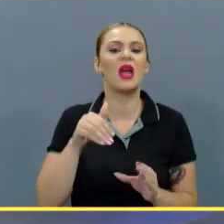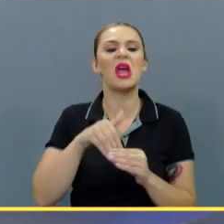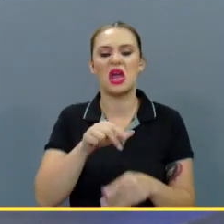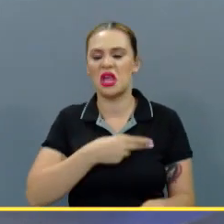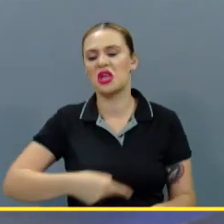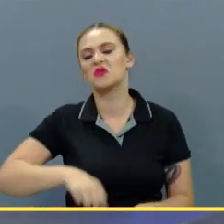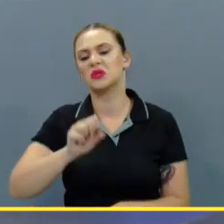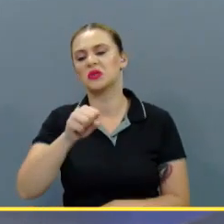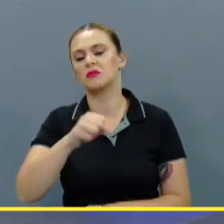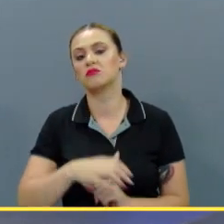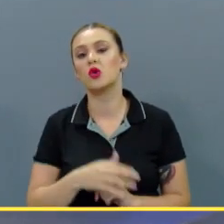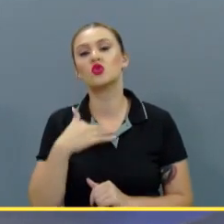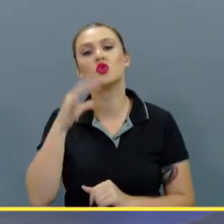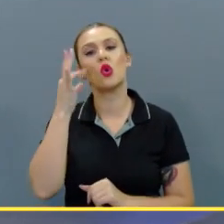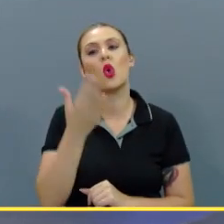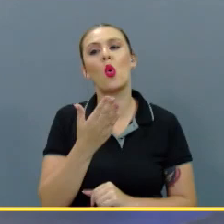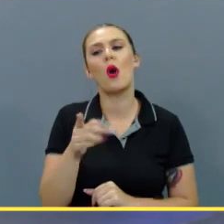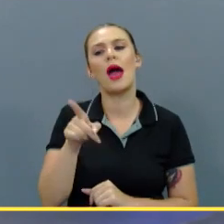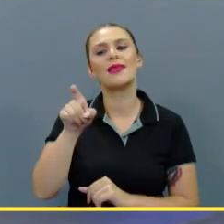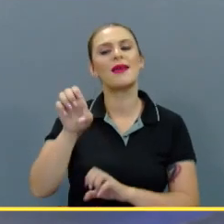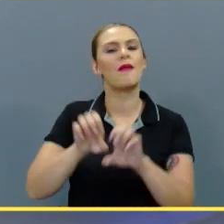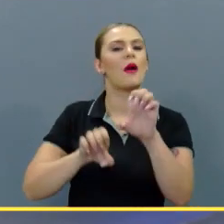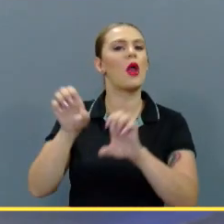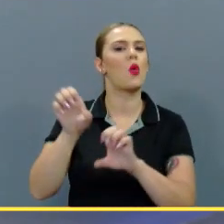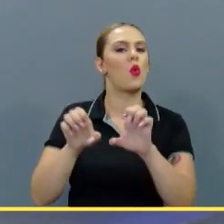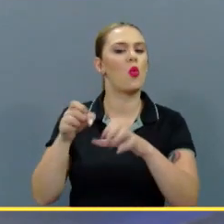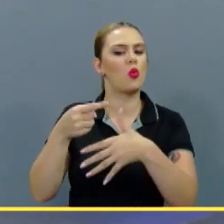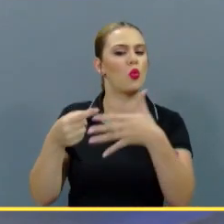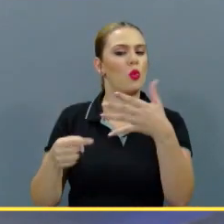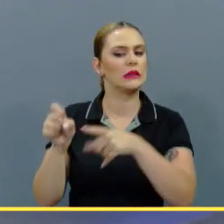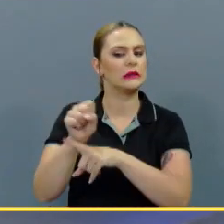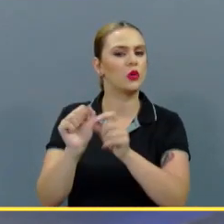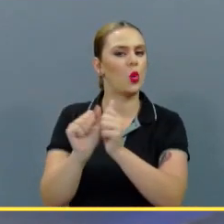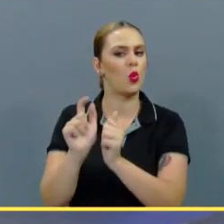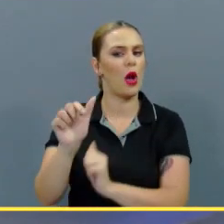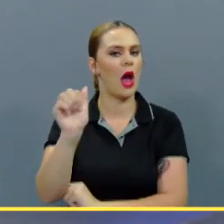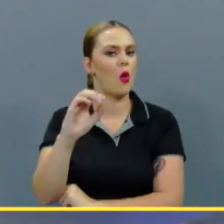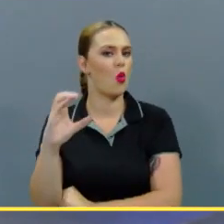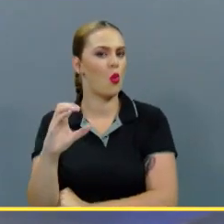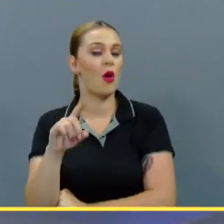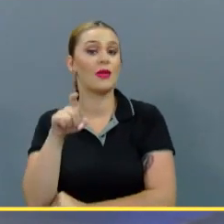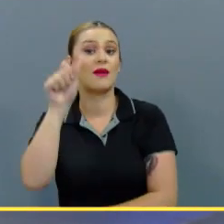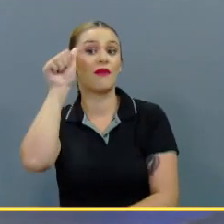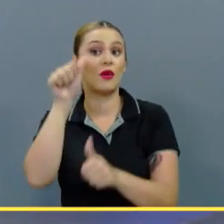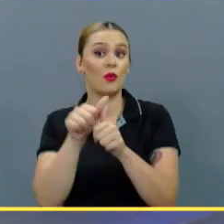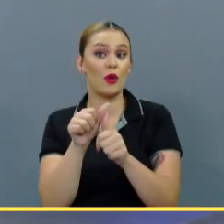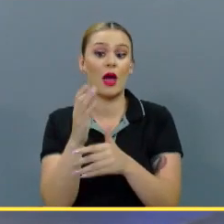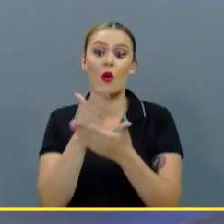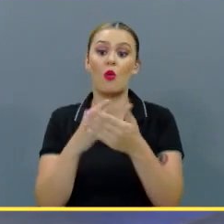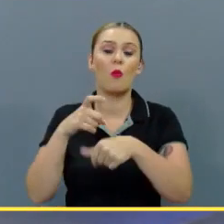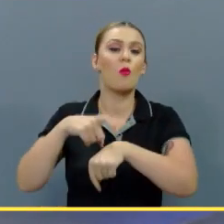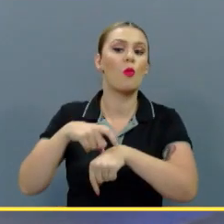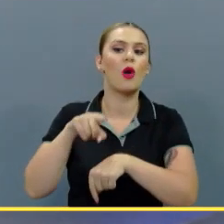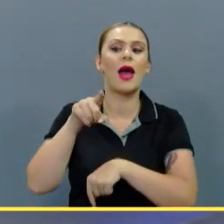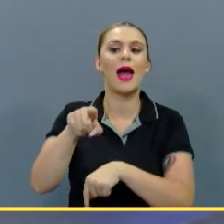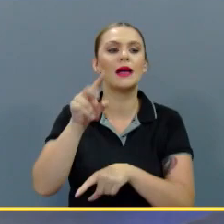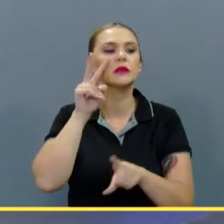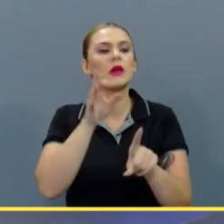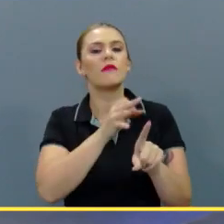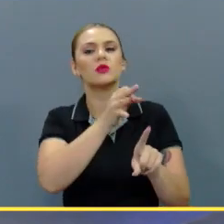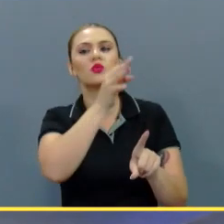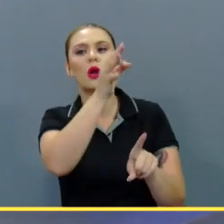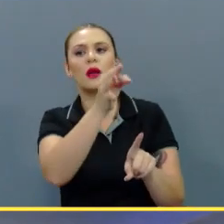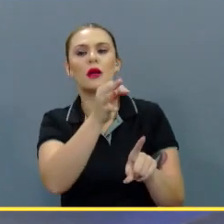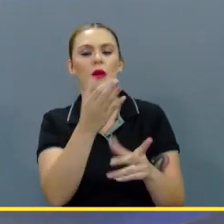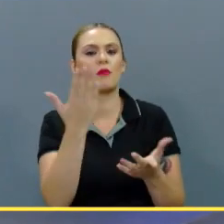en herediano. Yo creo que las cosas, habría que evaluar varias circunstancias con respecto a Aarón Cruz. Hay que recordar que en determinado momento él se visualizaba,